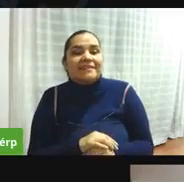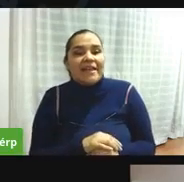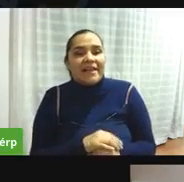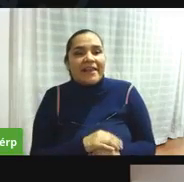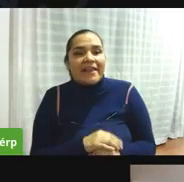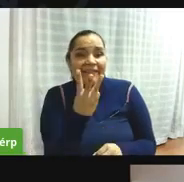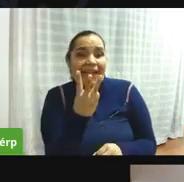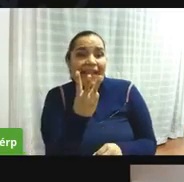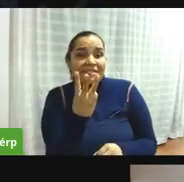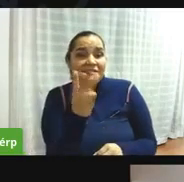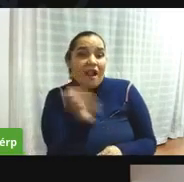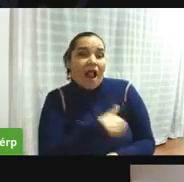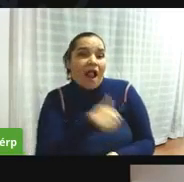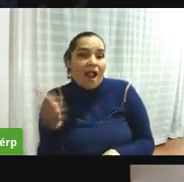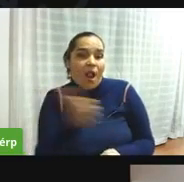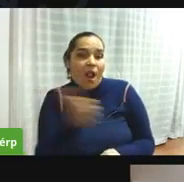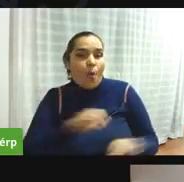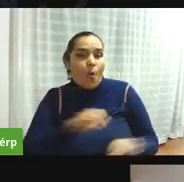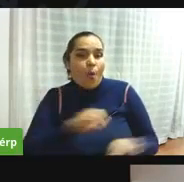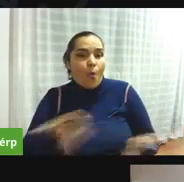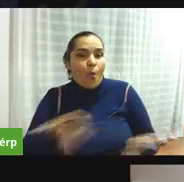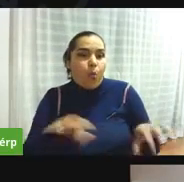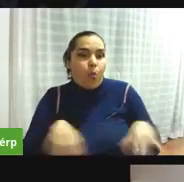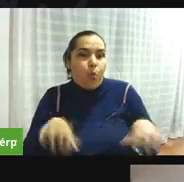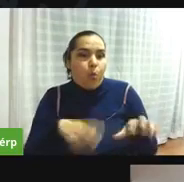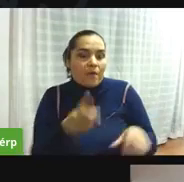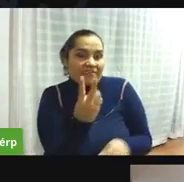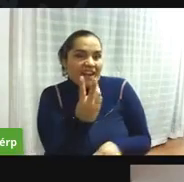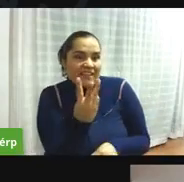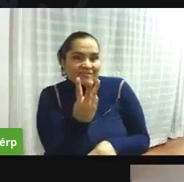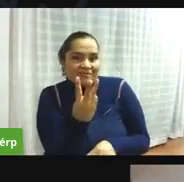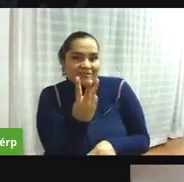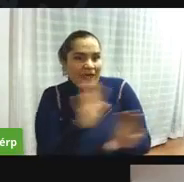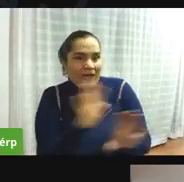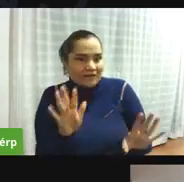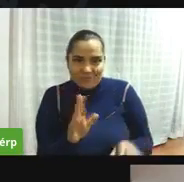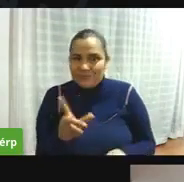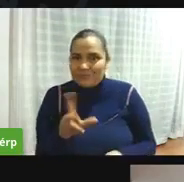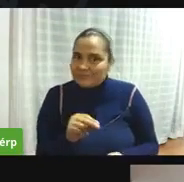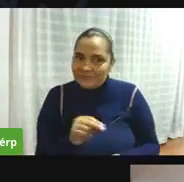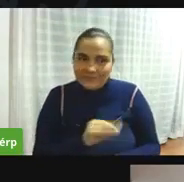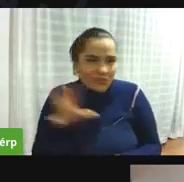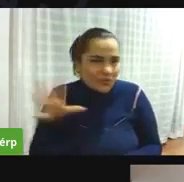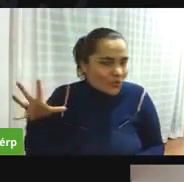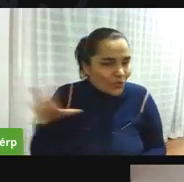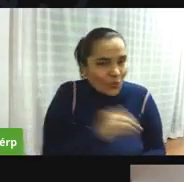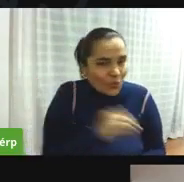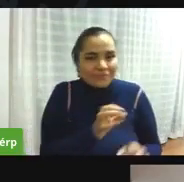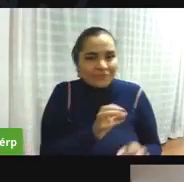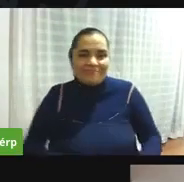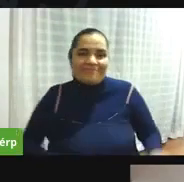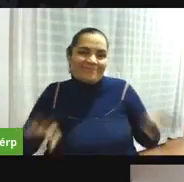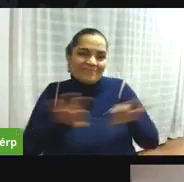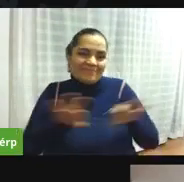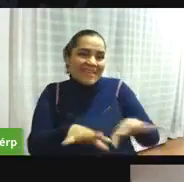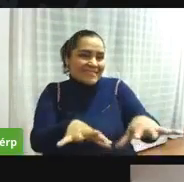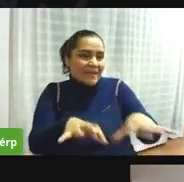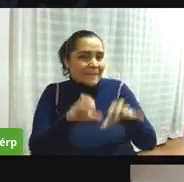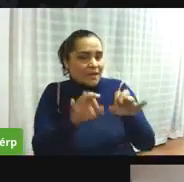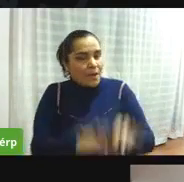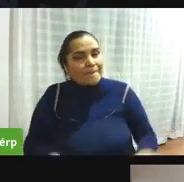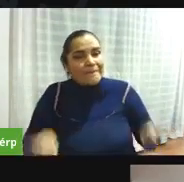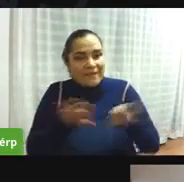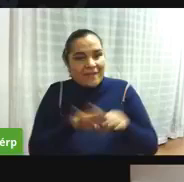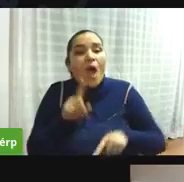gestionando cuando esto es un proceso de democracia directa de liberación lo decía camilo la asamblea es lo más importante ya de asamblea de afiliados y